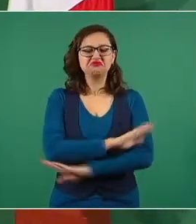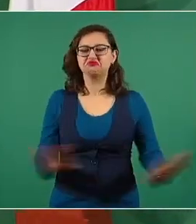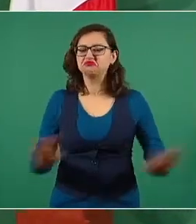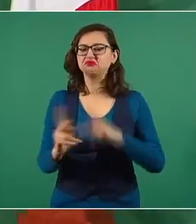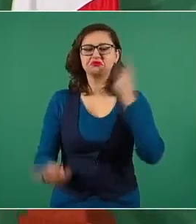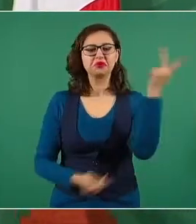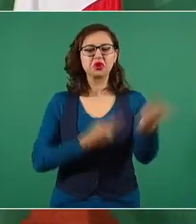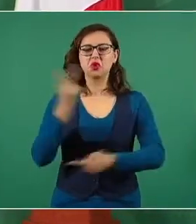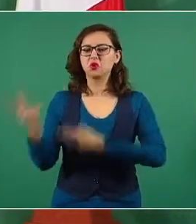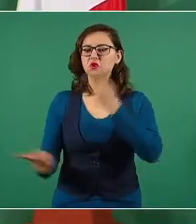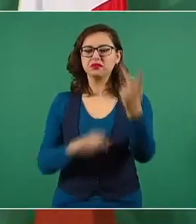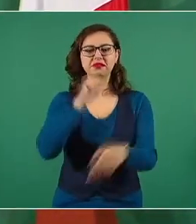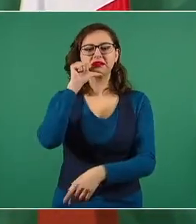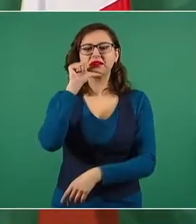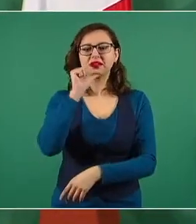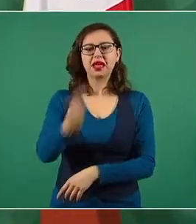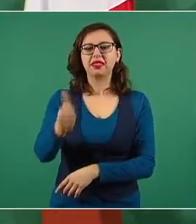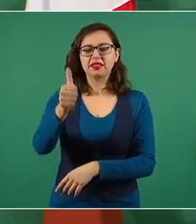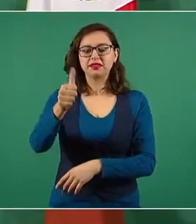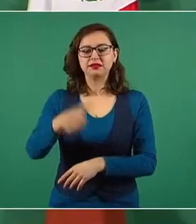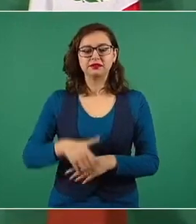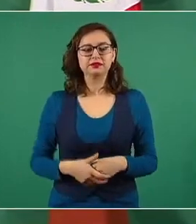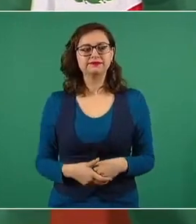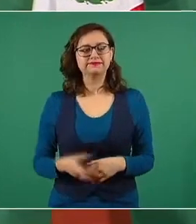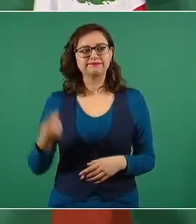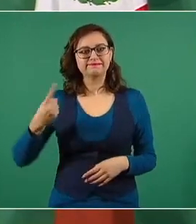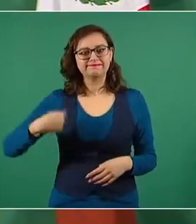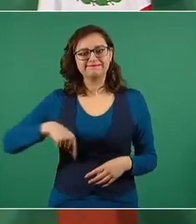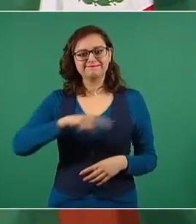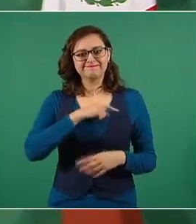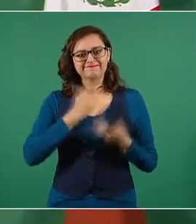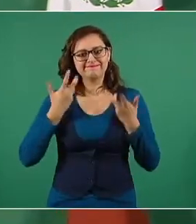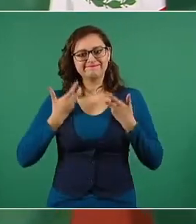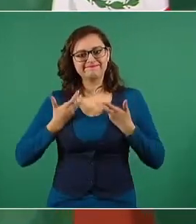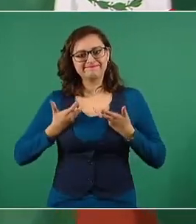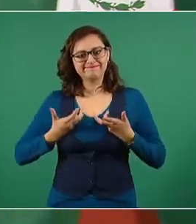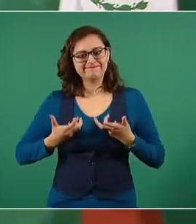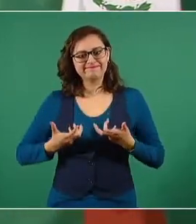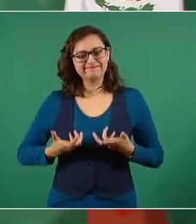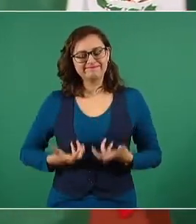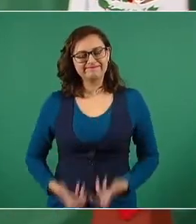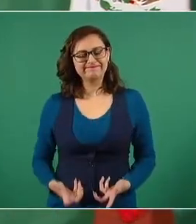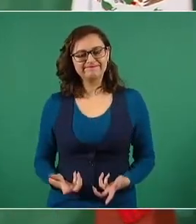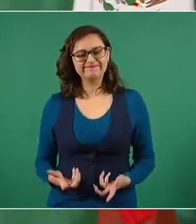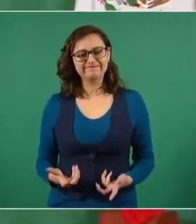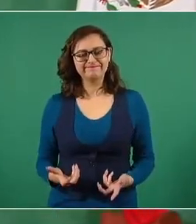Bueno, dijimos, podemos